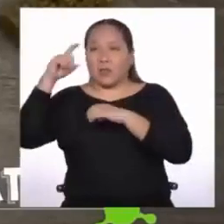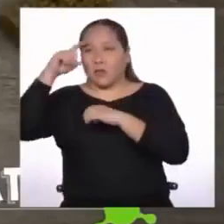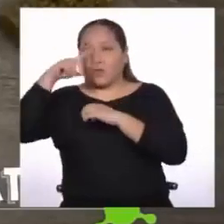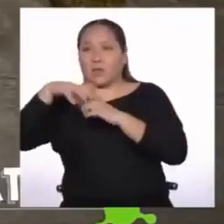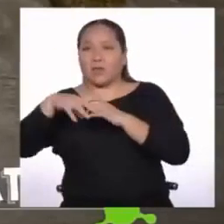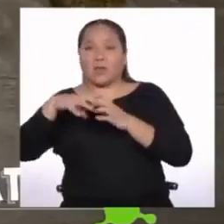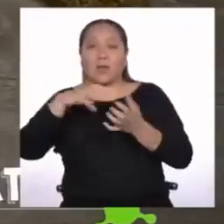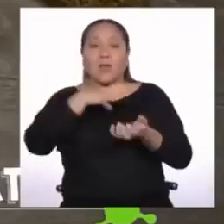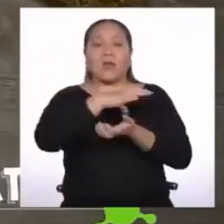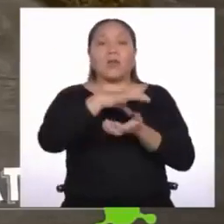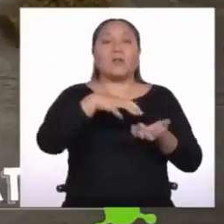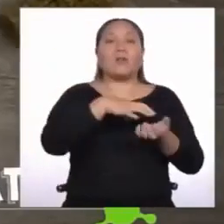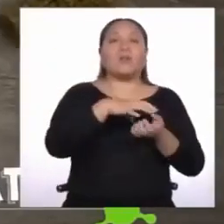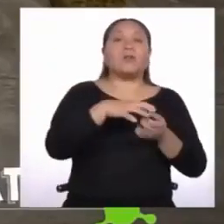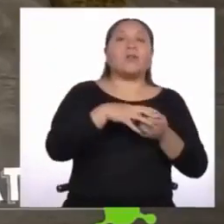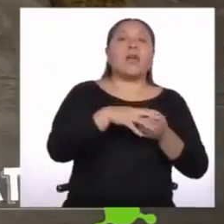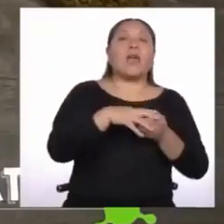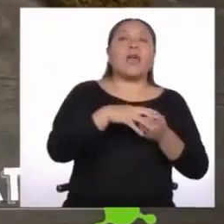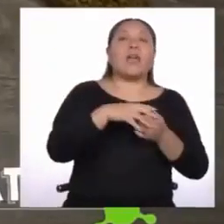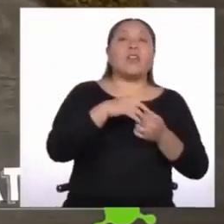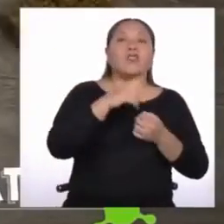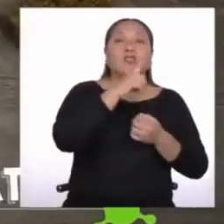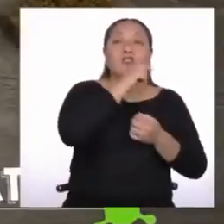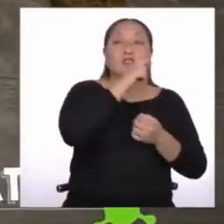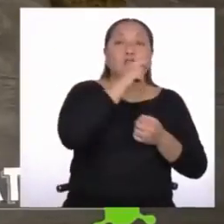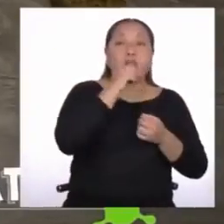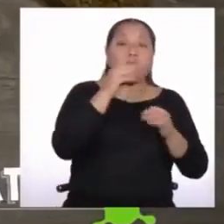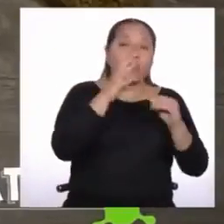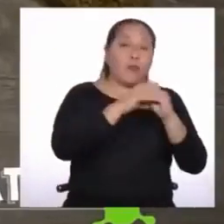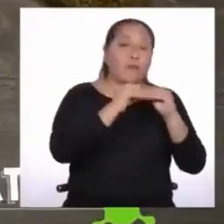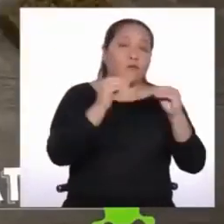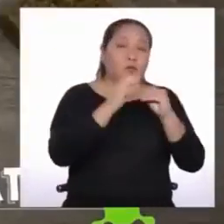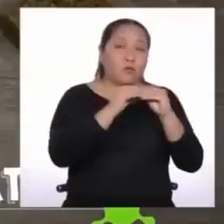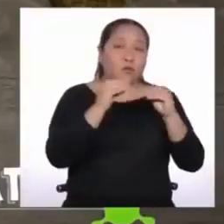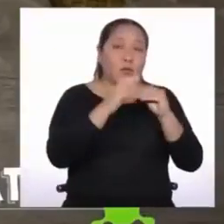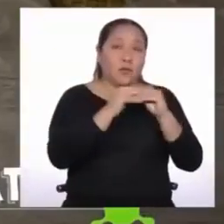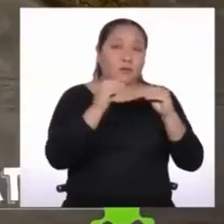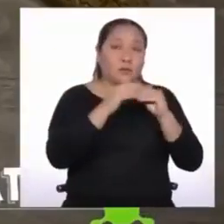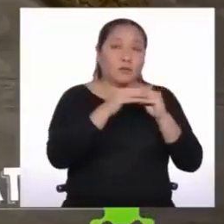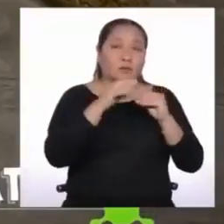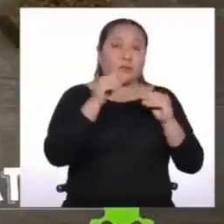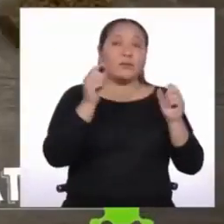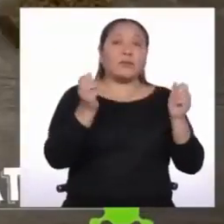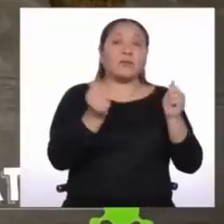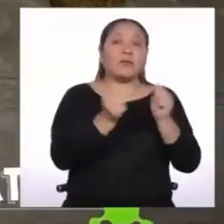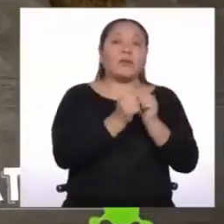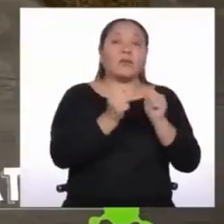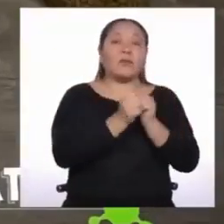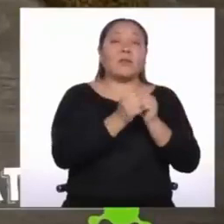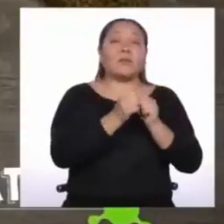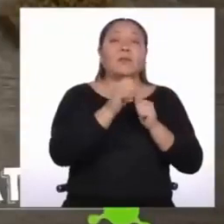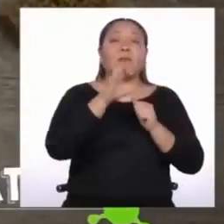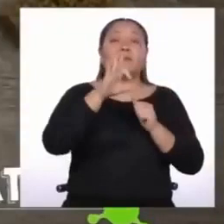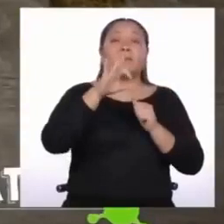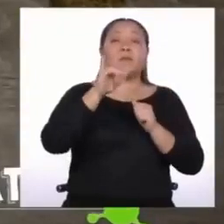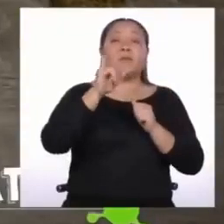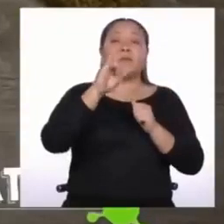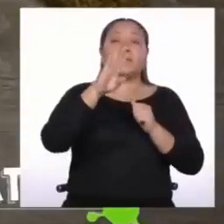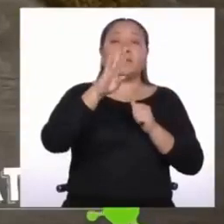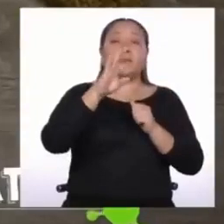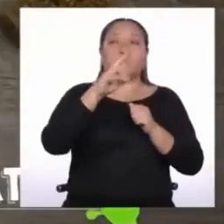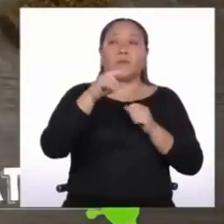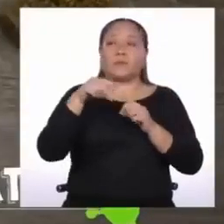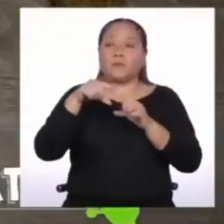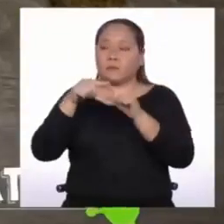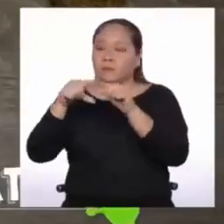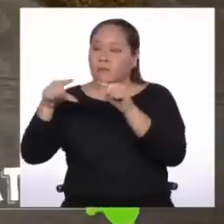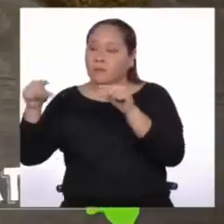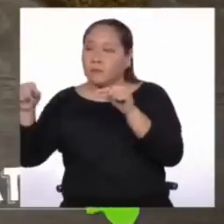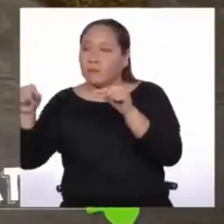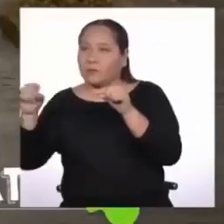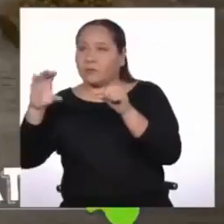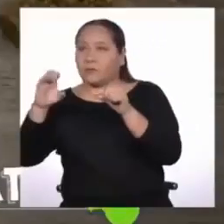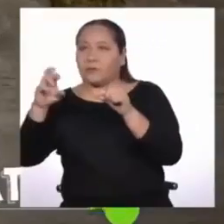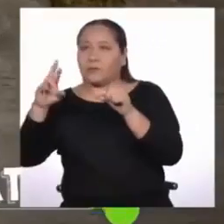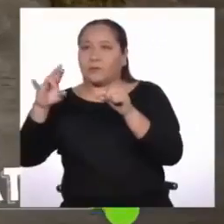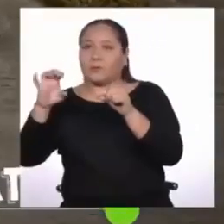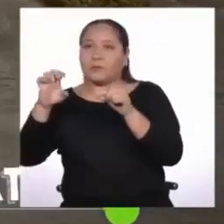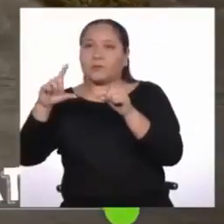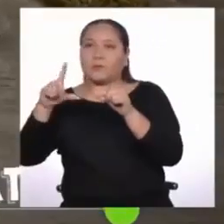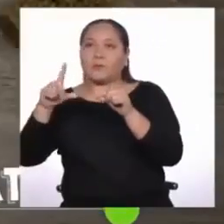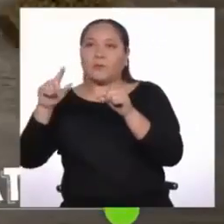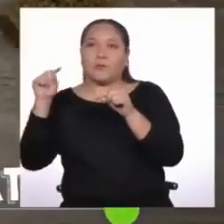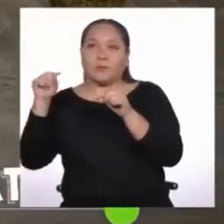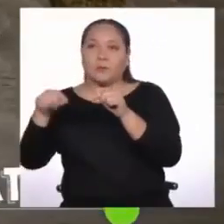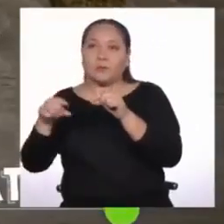chocolate, también después tenemos a la fruta que tiene aparte fibra, que es más saludable. Y la barra de cereal, en este caso, o en general